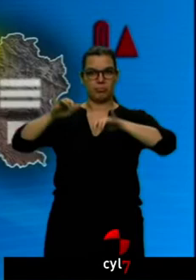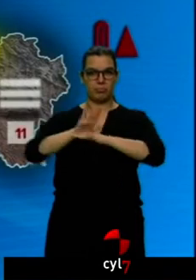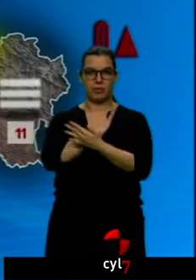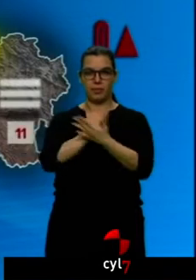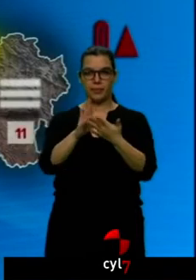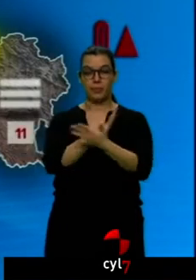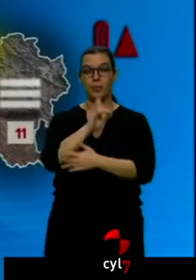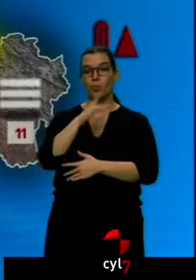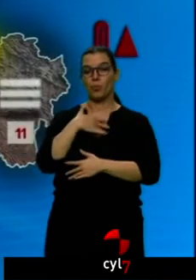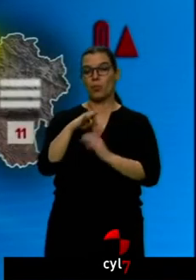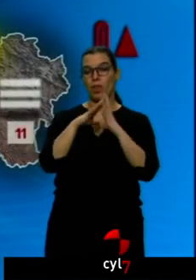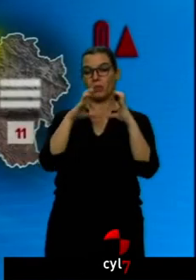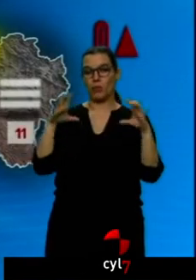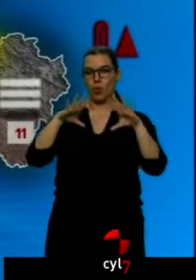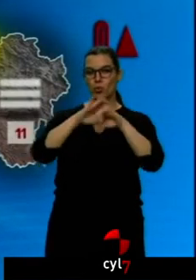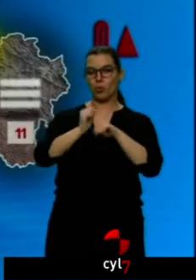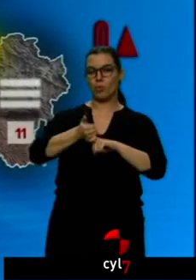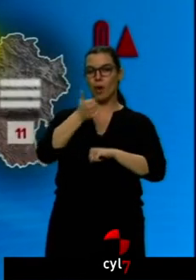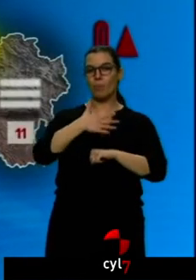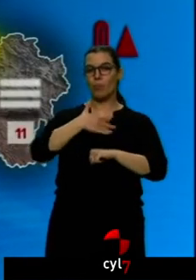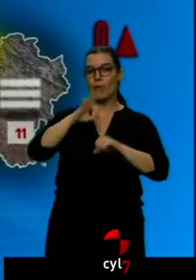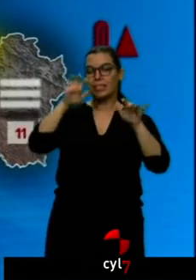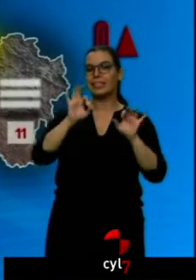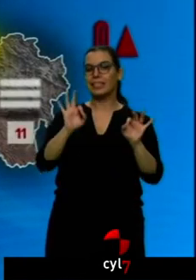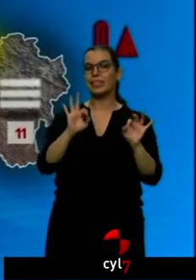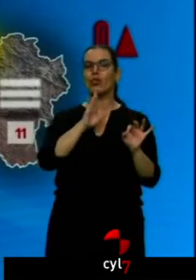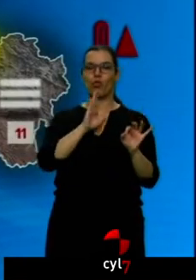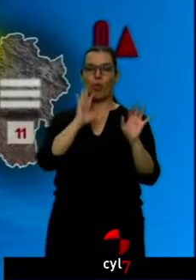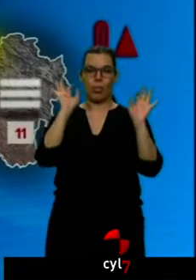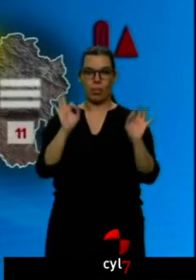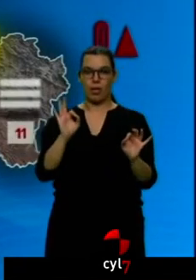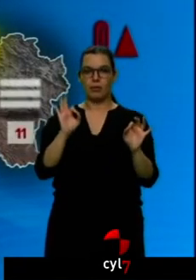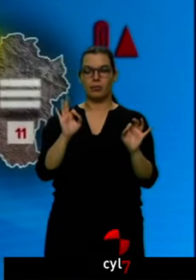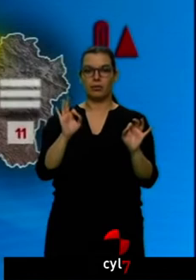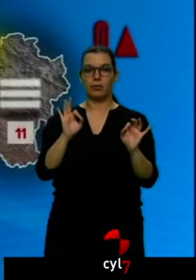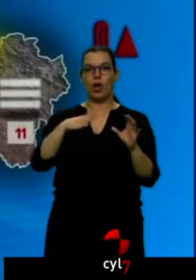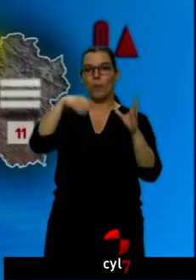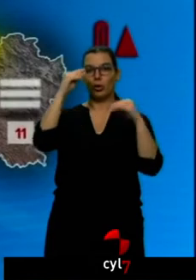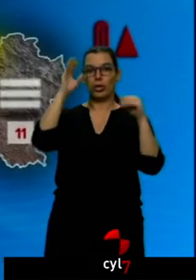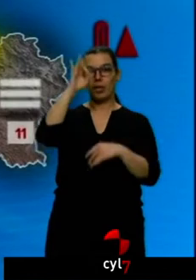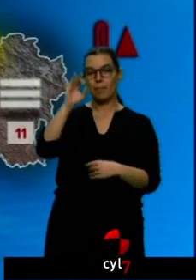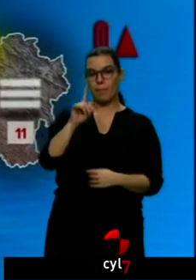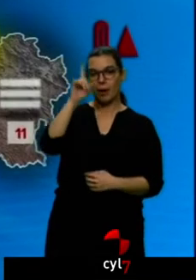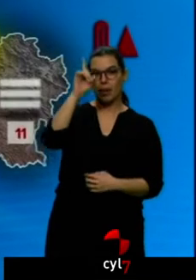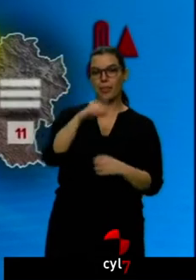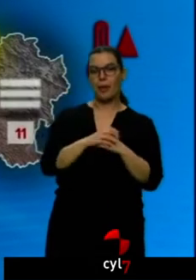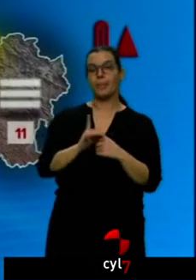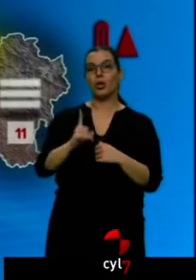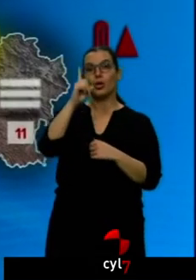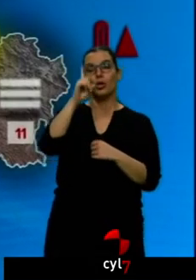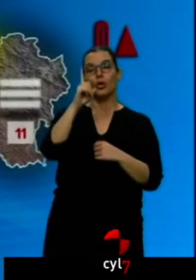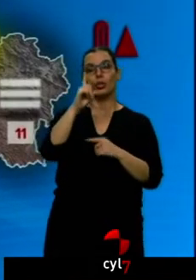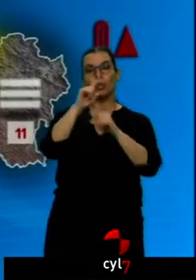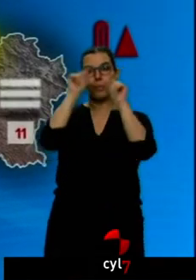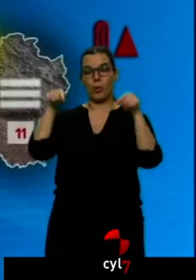más densas y más compactas que podrían dejar precipitaciones será especialmente en la montaña palentina, al norte de la provincia